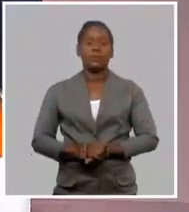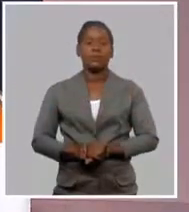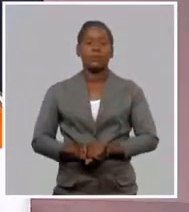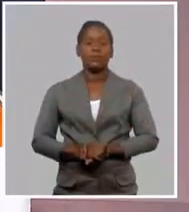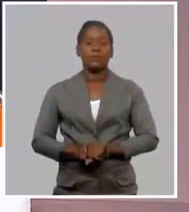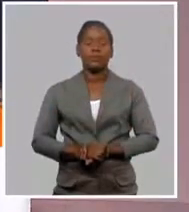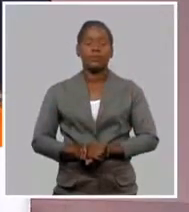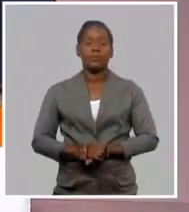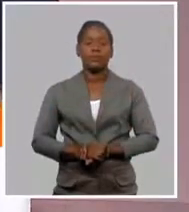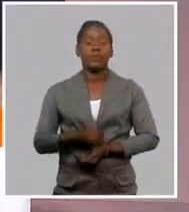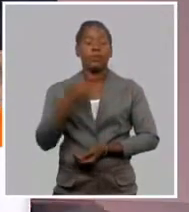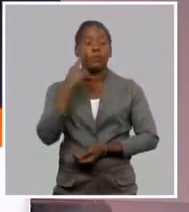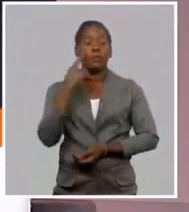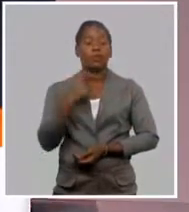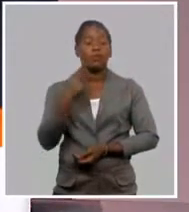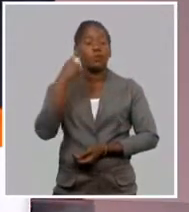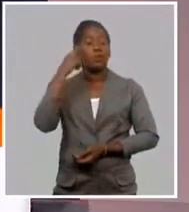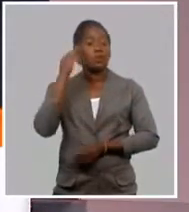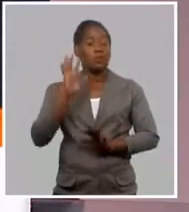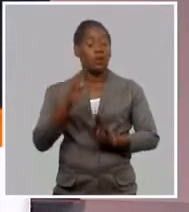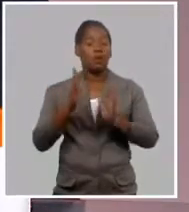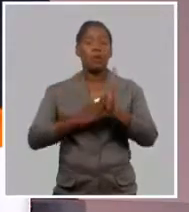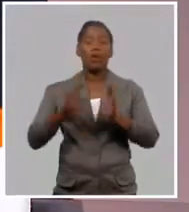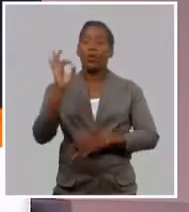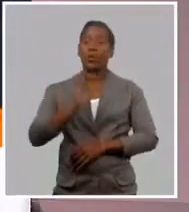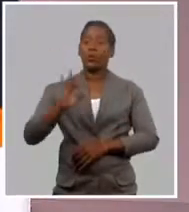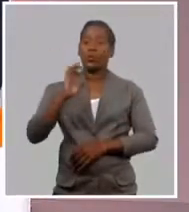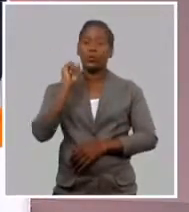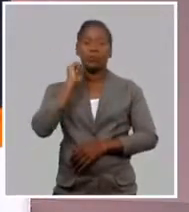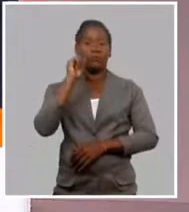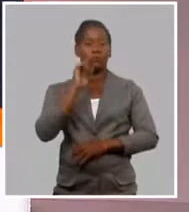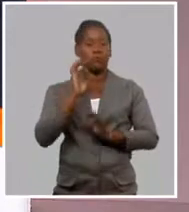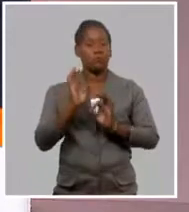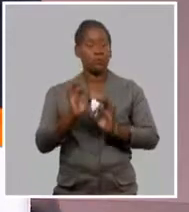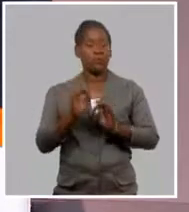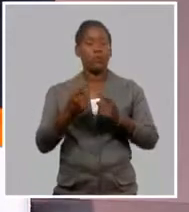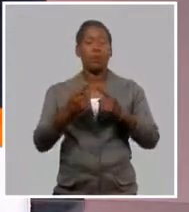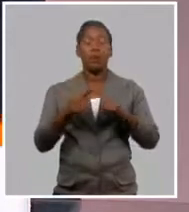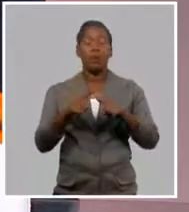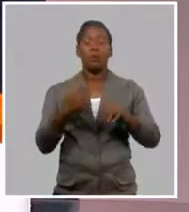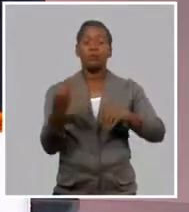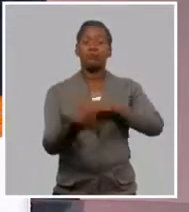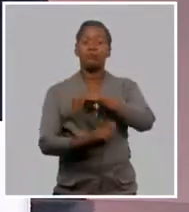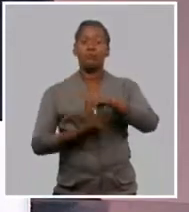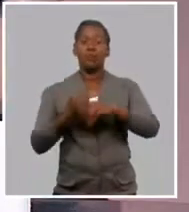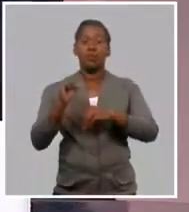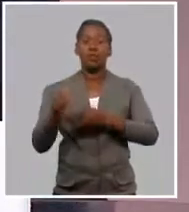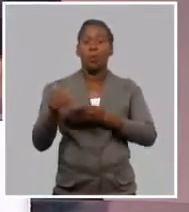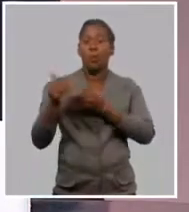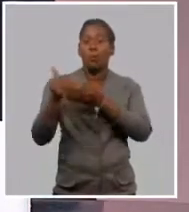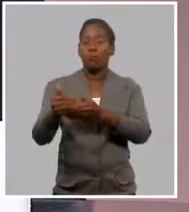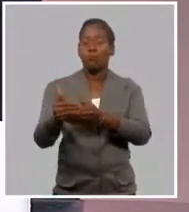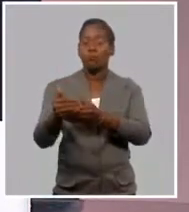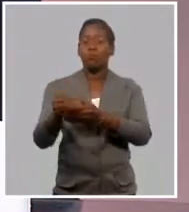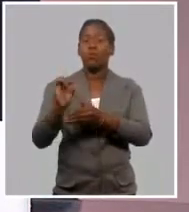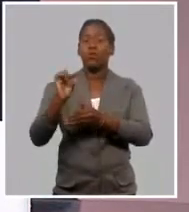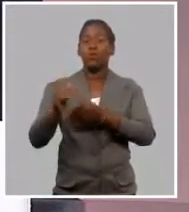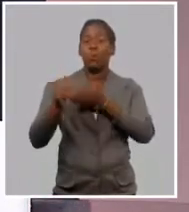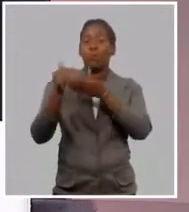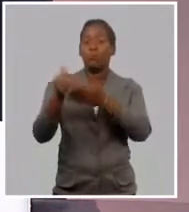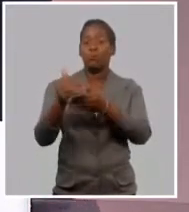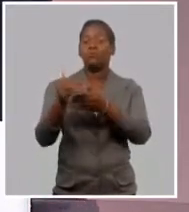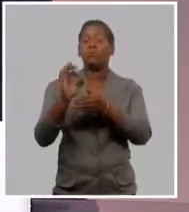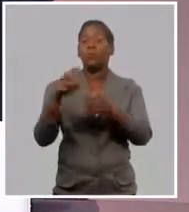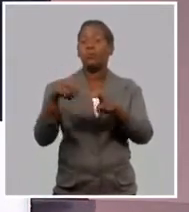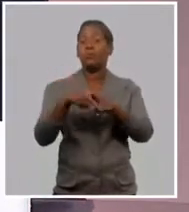Nosotros esperábamos que desarrollara el proceso de ingreso en el mes de octubre de este año. Y bueno, como bien explicabas, se tuvo que trasladar a partir de las condiciones que impuso a la